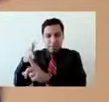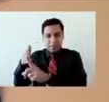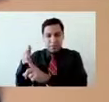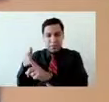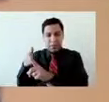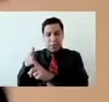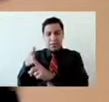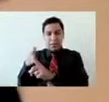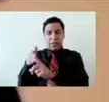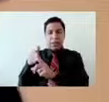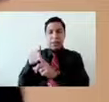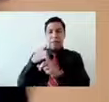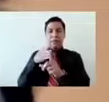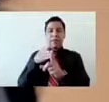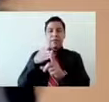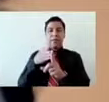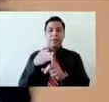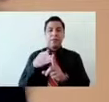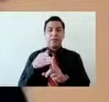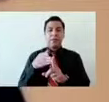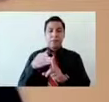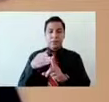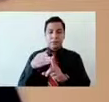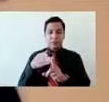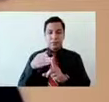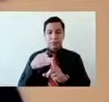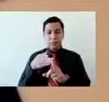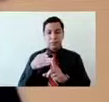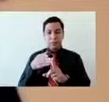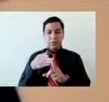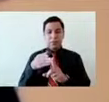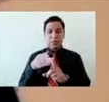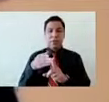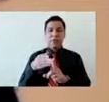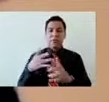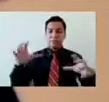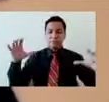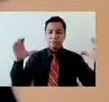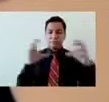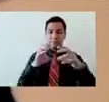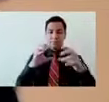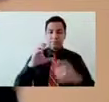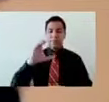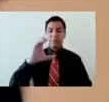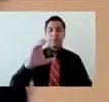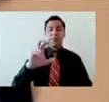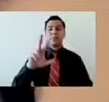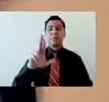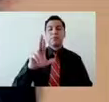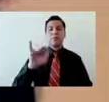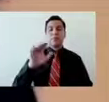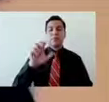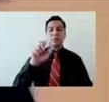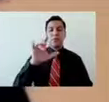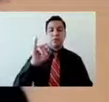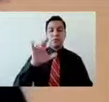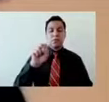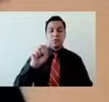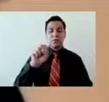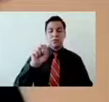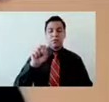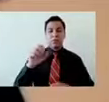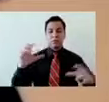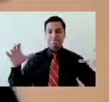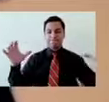generó un proceso de crisis, ¿no? Este, de crisis personal en la cual, pues, nos vino a cambiar la modificación de nuestra vida cotidiana,